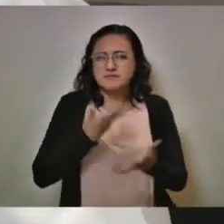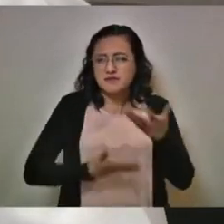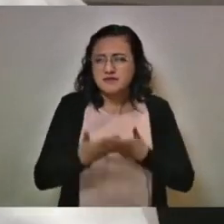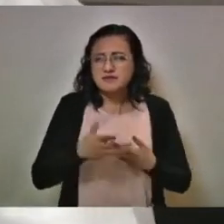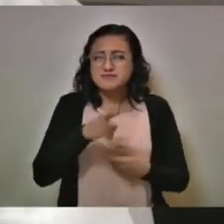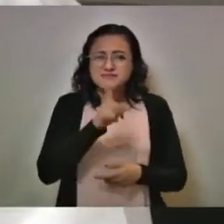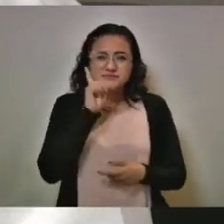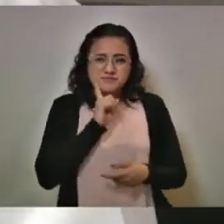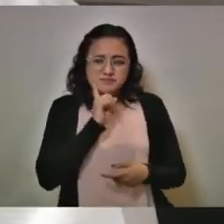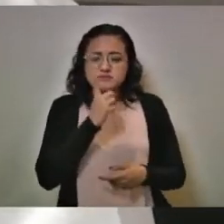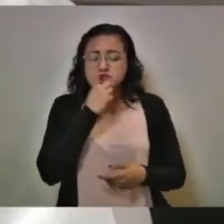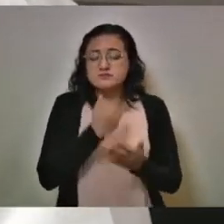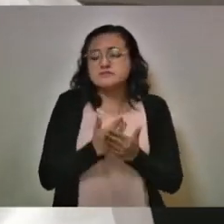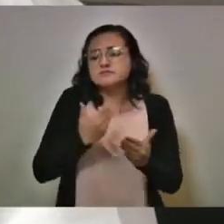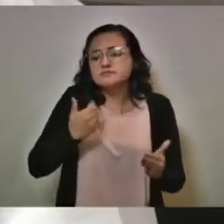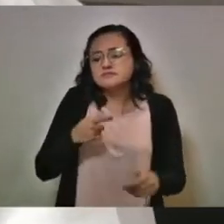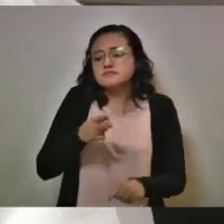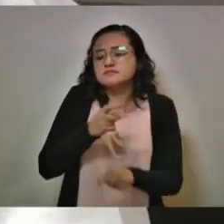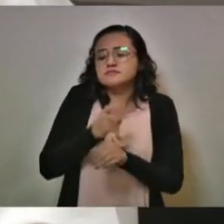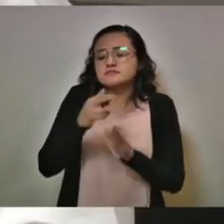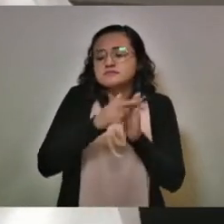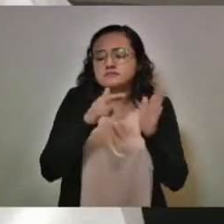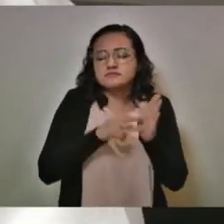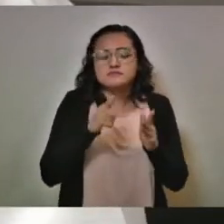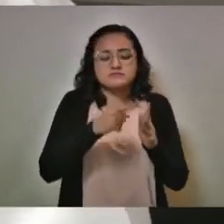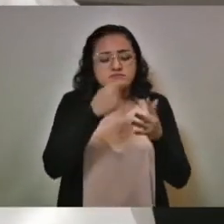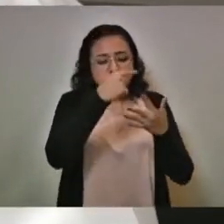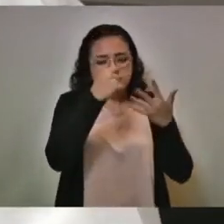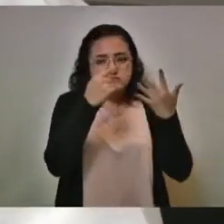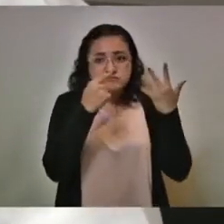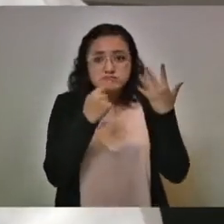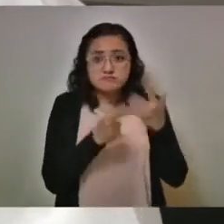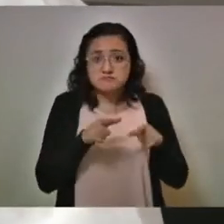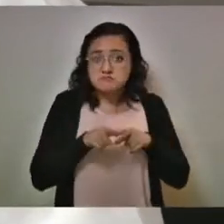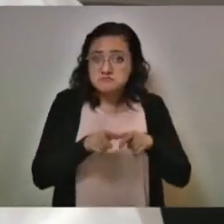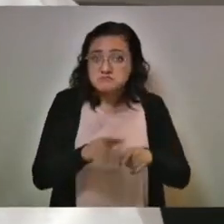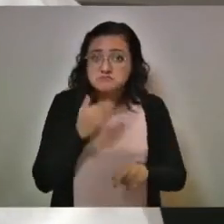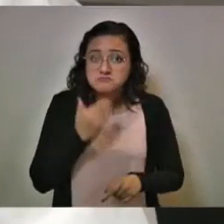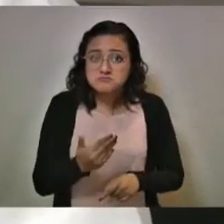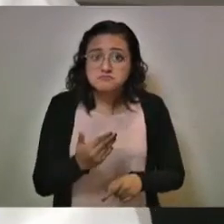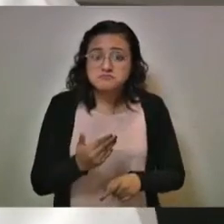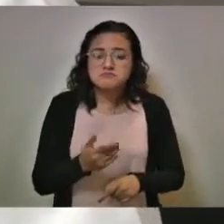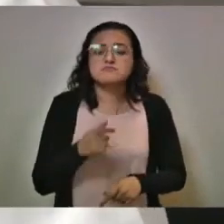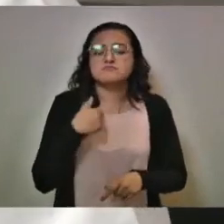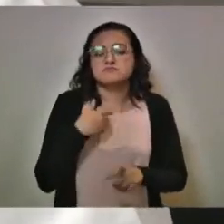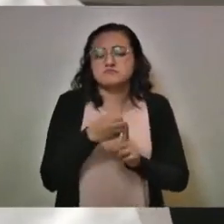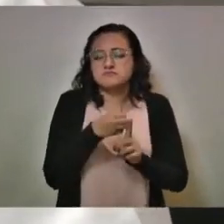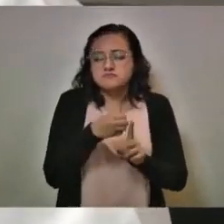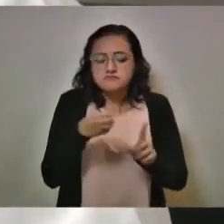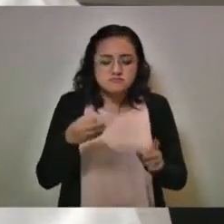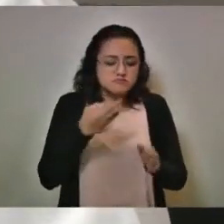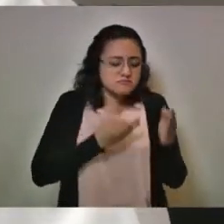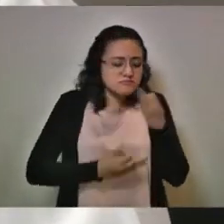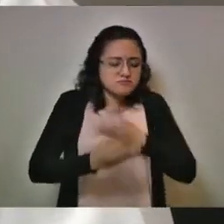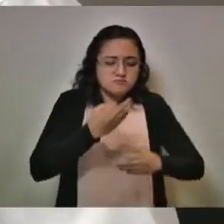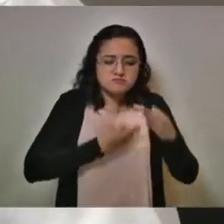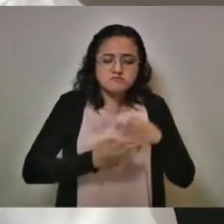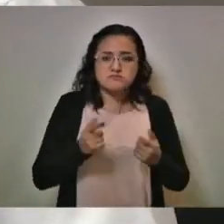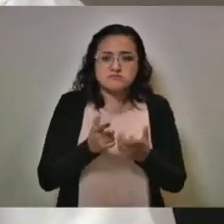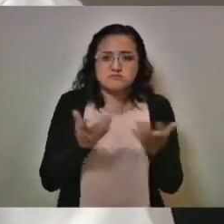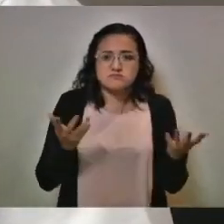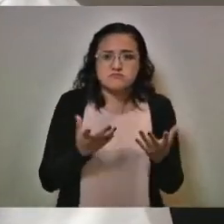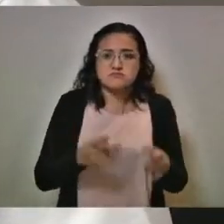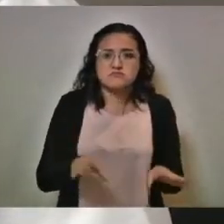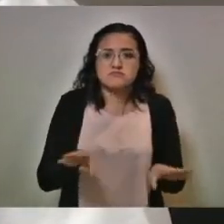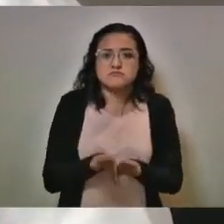todo un protocolo para justamente regular, ordenar todo lo que